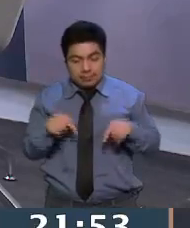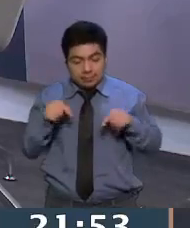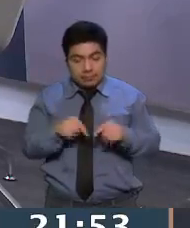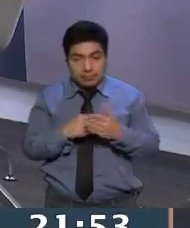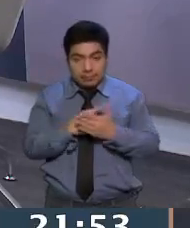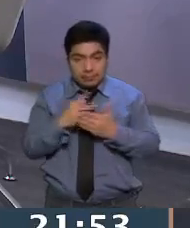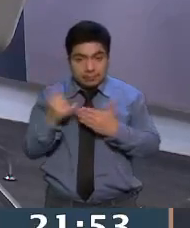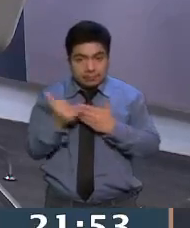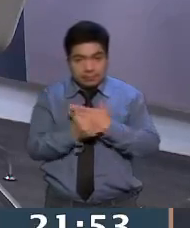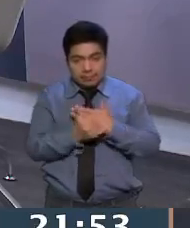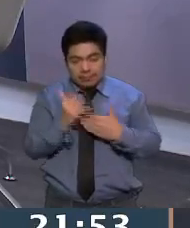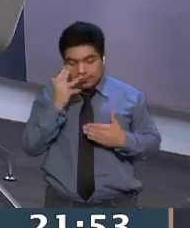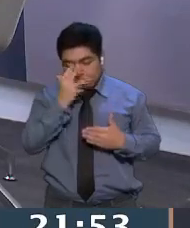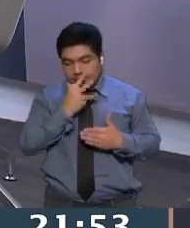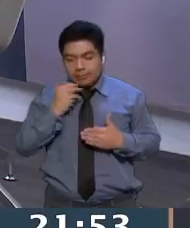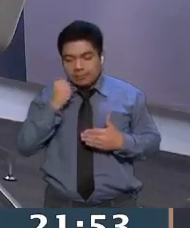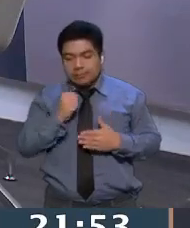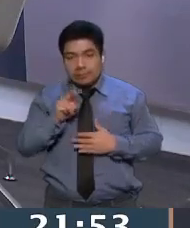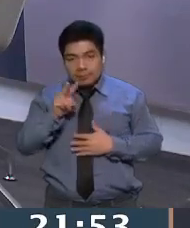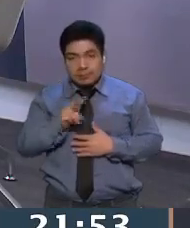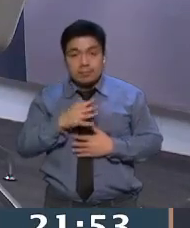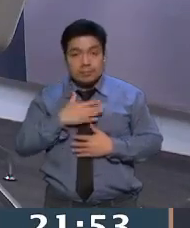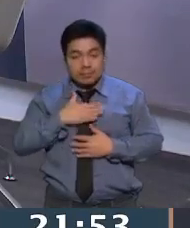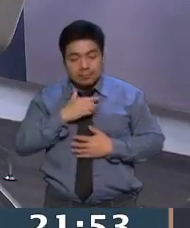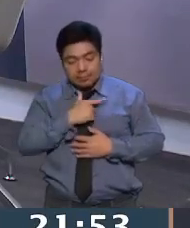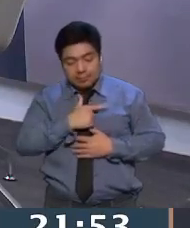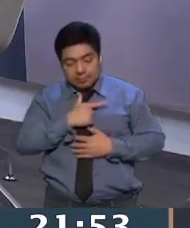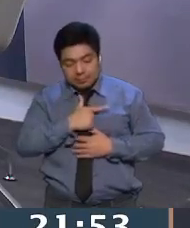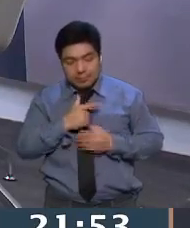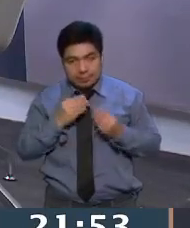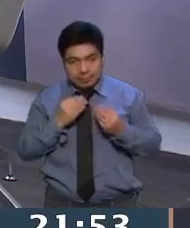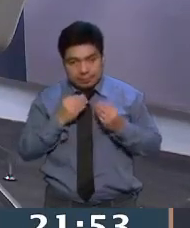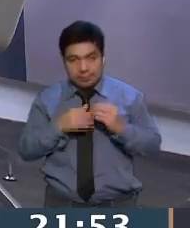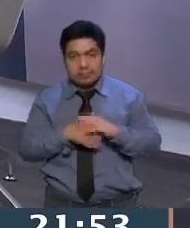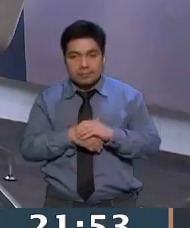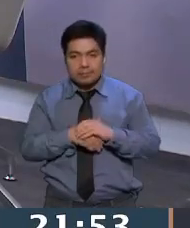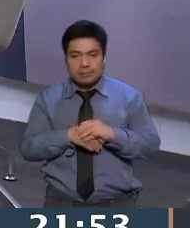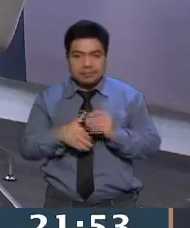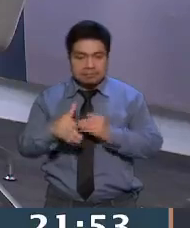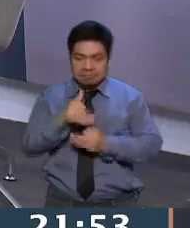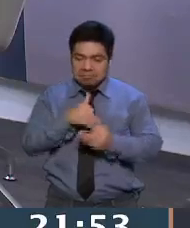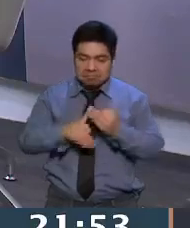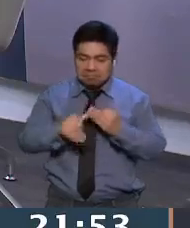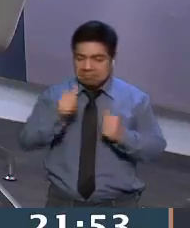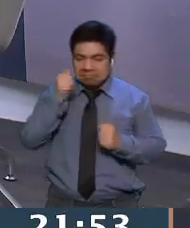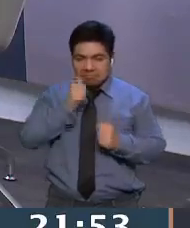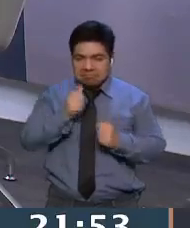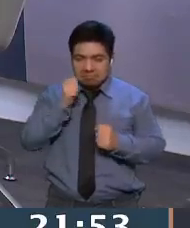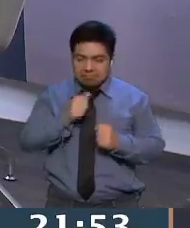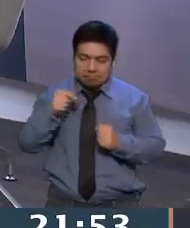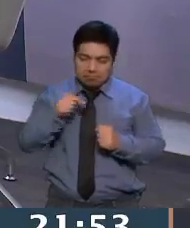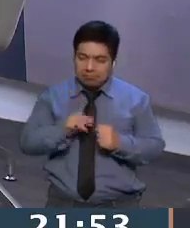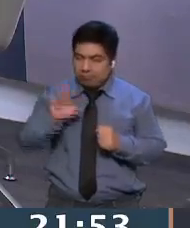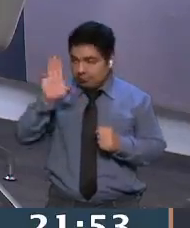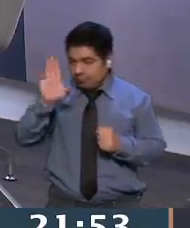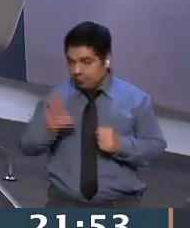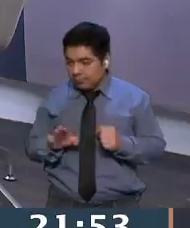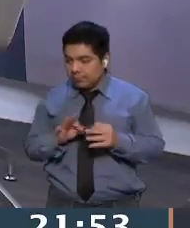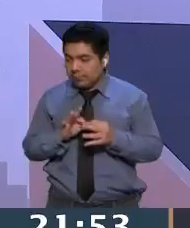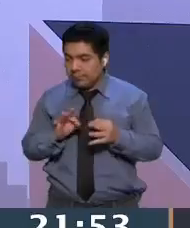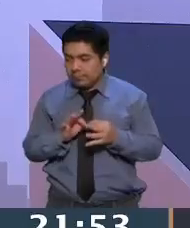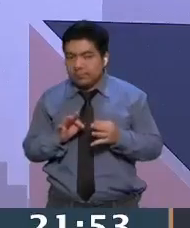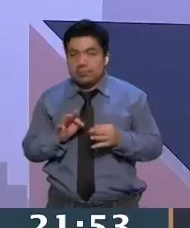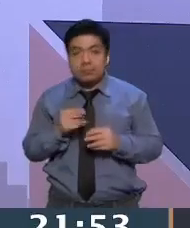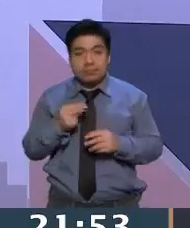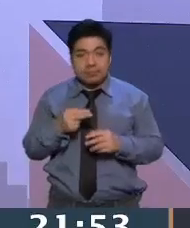proyecto muy bonito. A mí especialmente me gusta mucho también, como casi todos los que hablamos aquí cada miércoles. Se llama